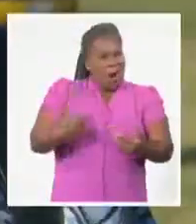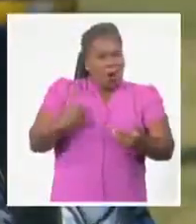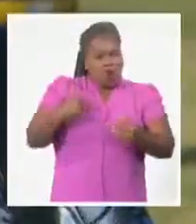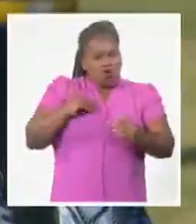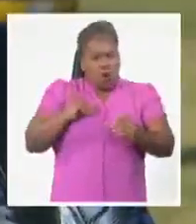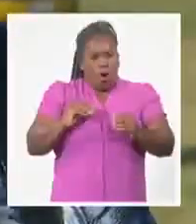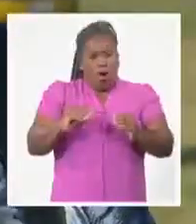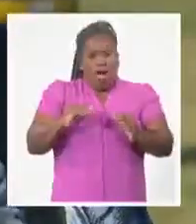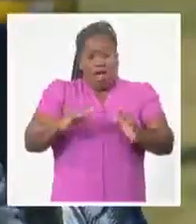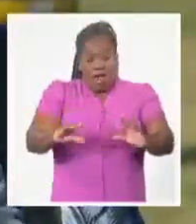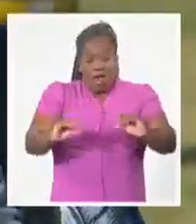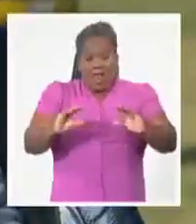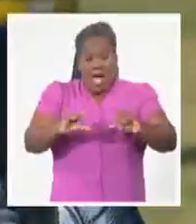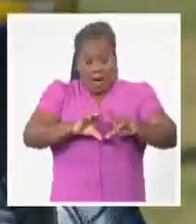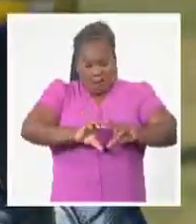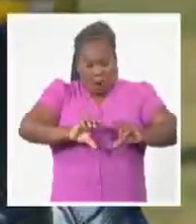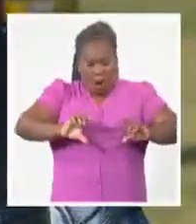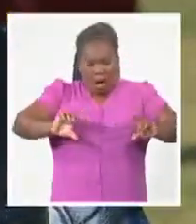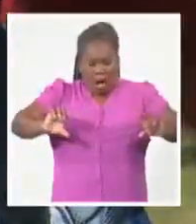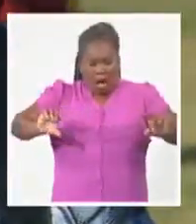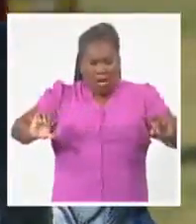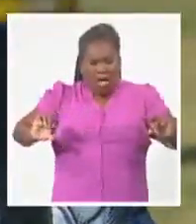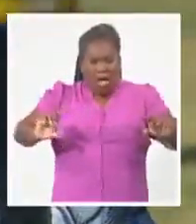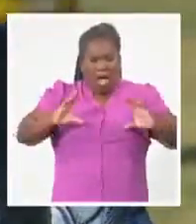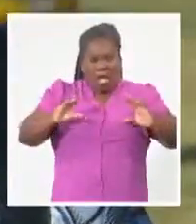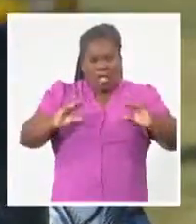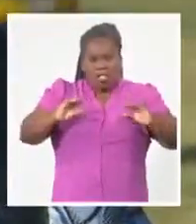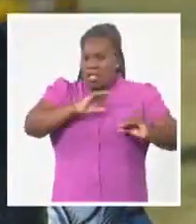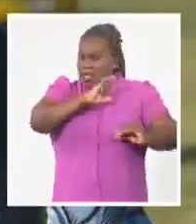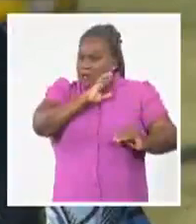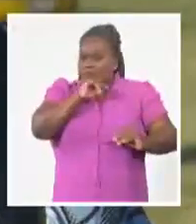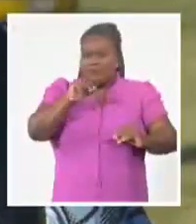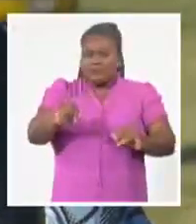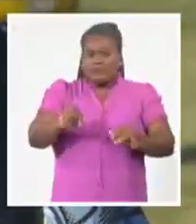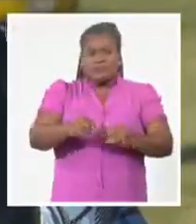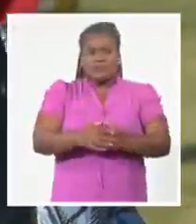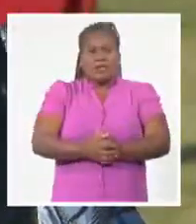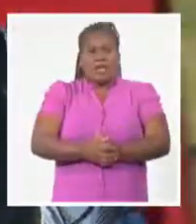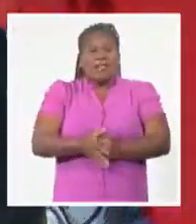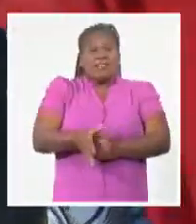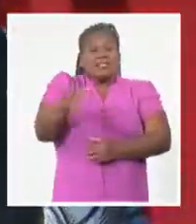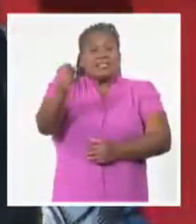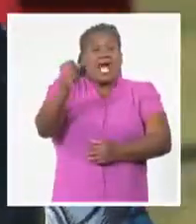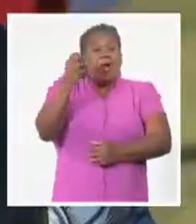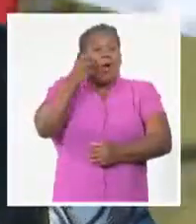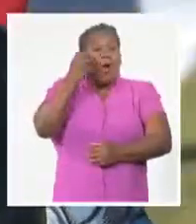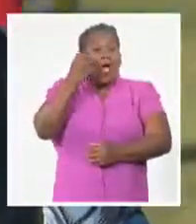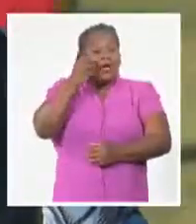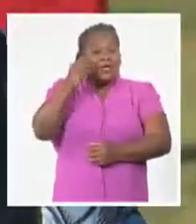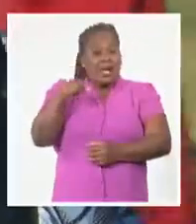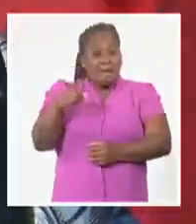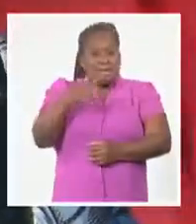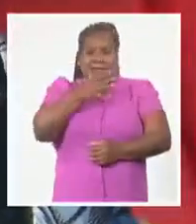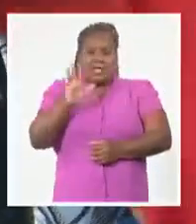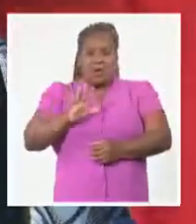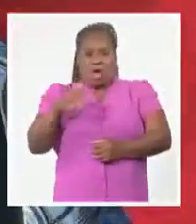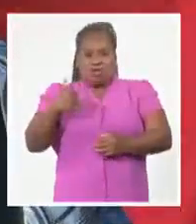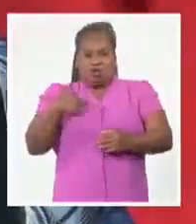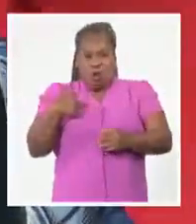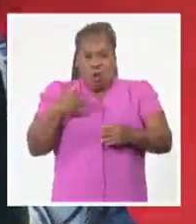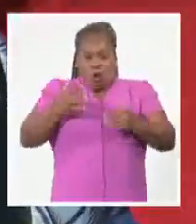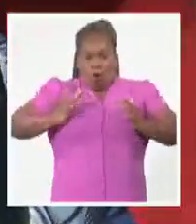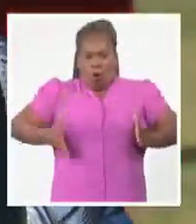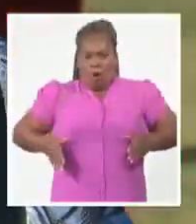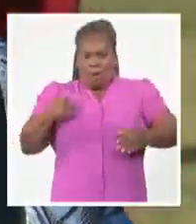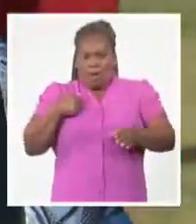porque usaban unas almohadas muy largas de saquitos de harina, para que formara mi cuerpo en la cama y salir. Y